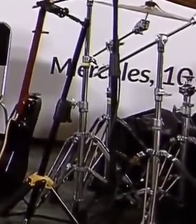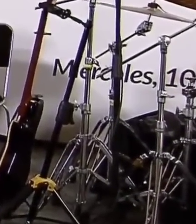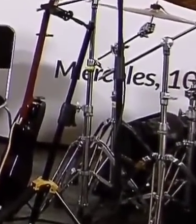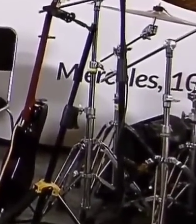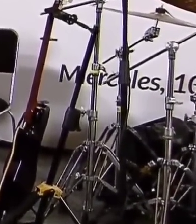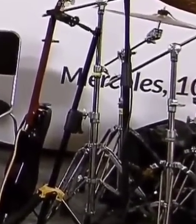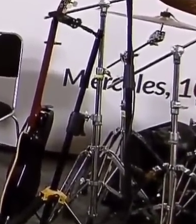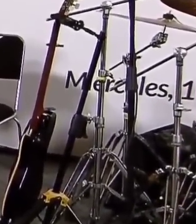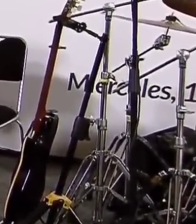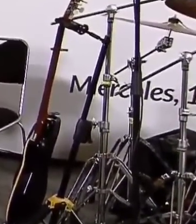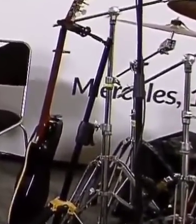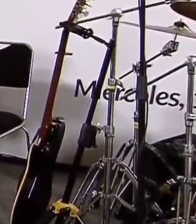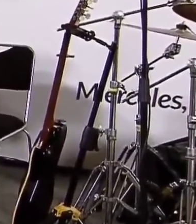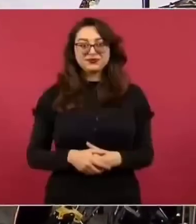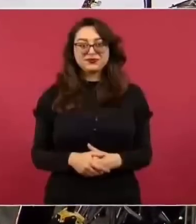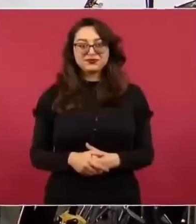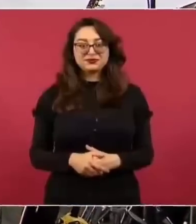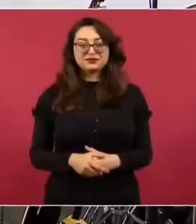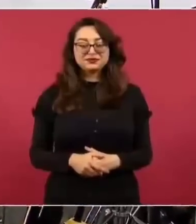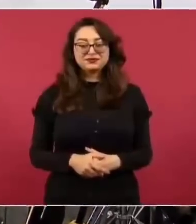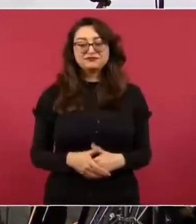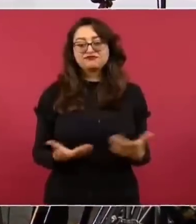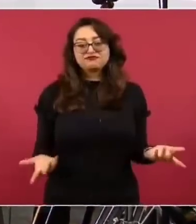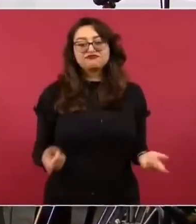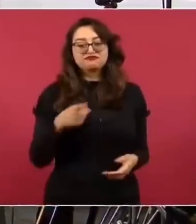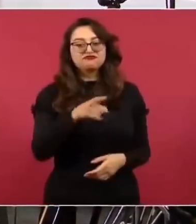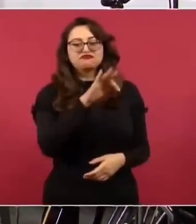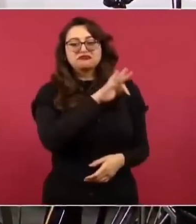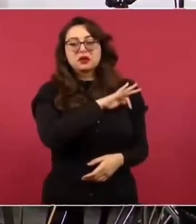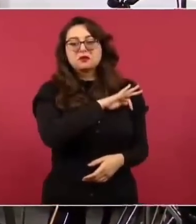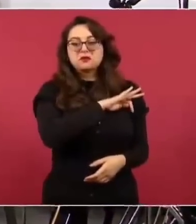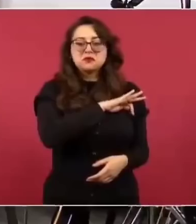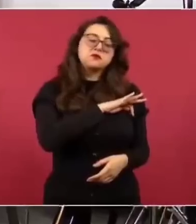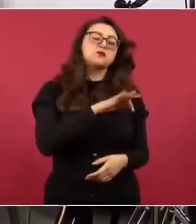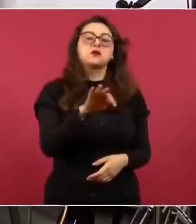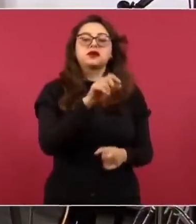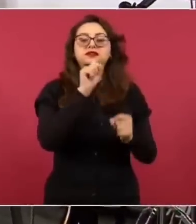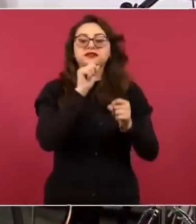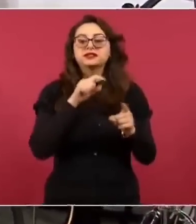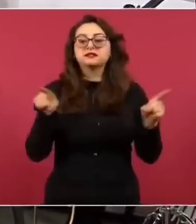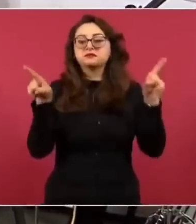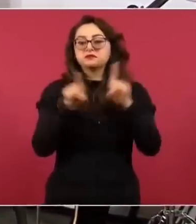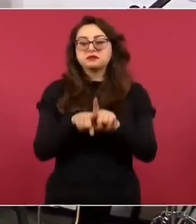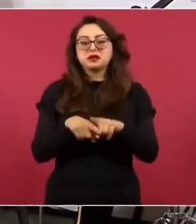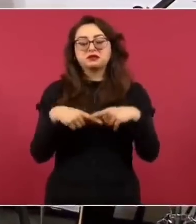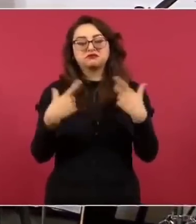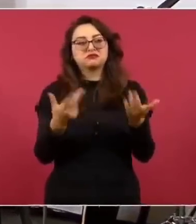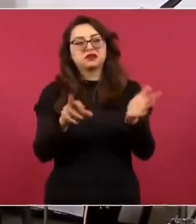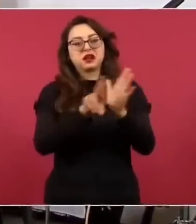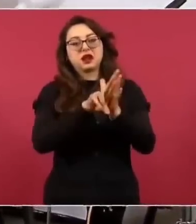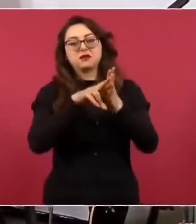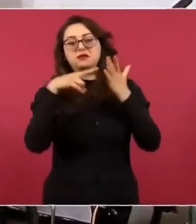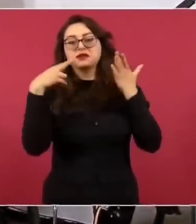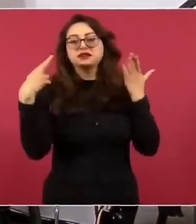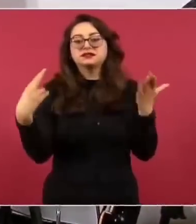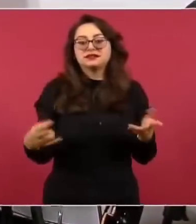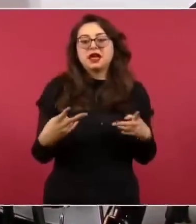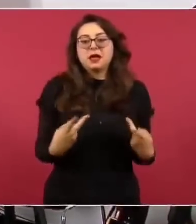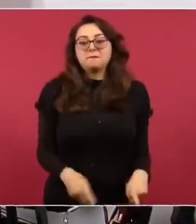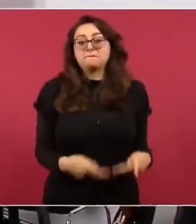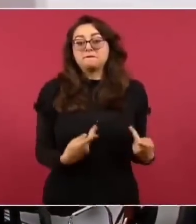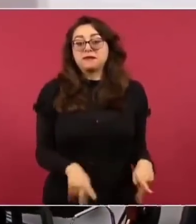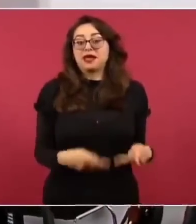Acuérdense de esta revista famosa internacional que decía El